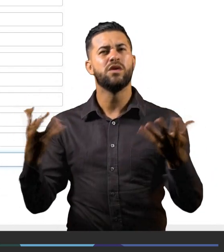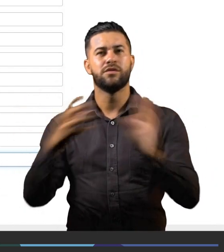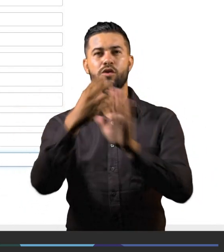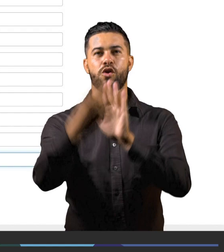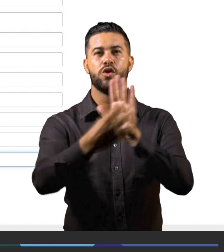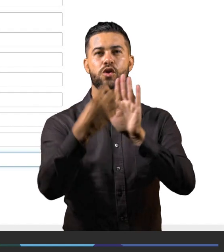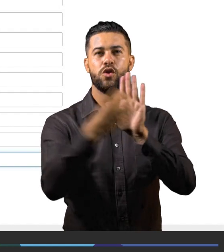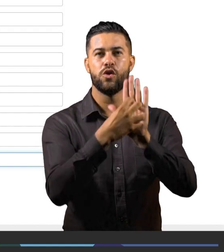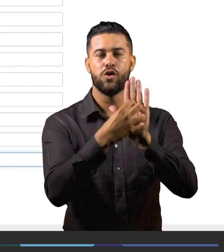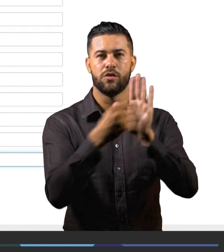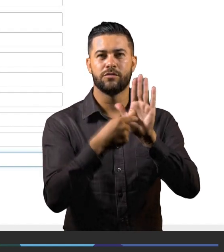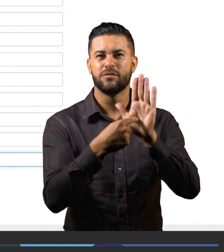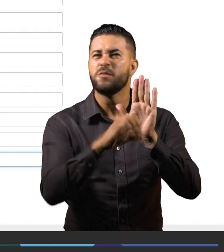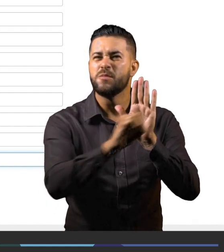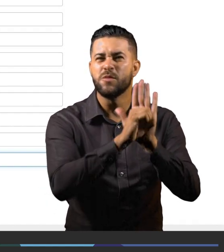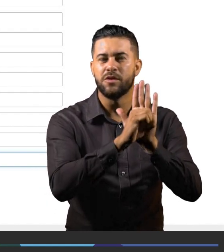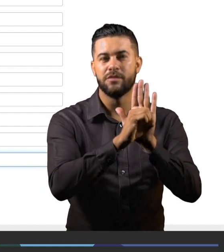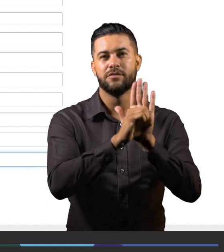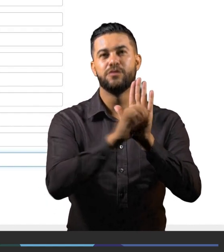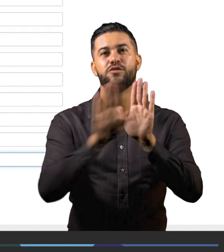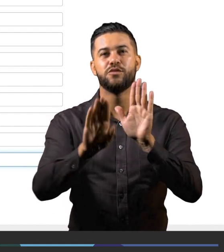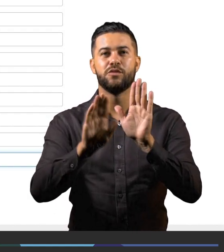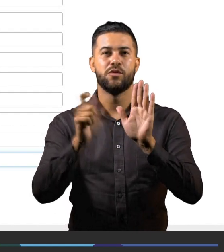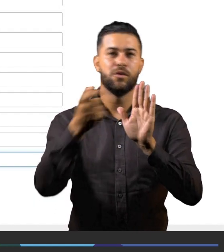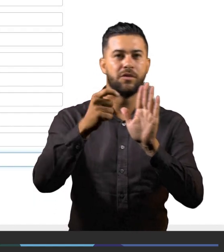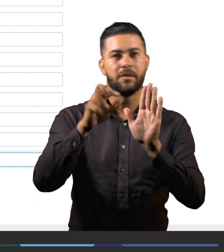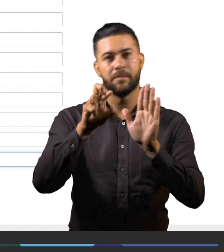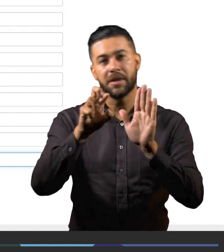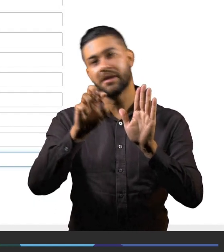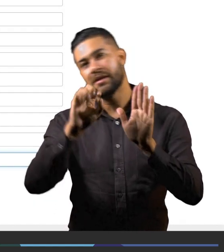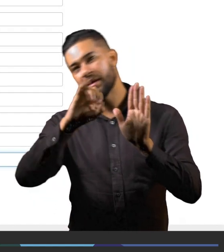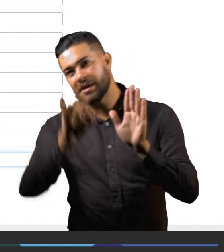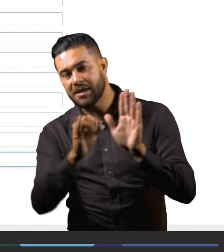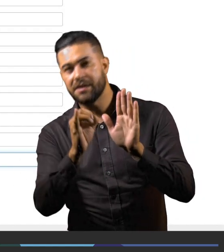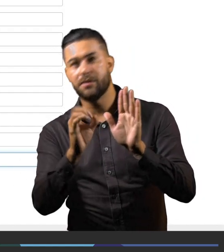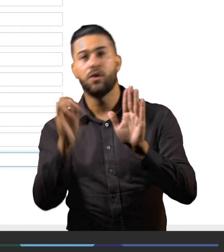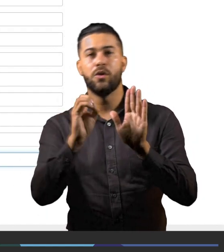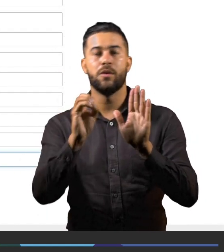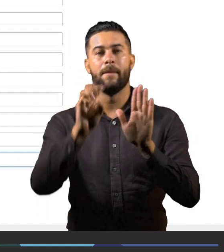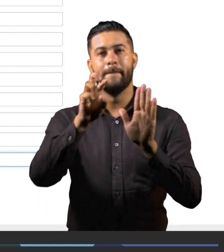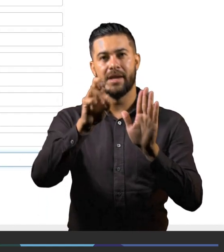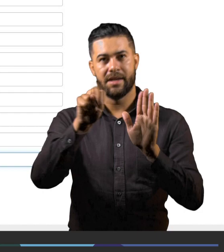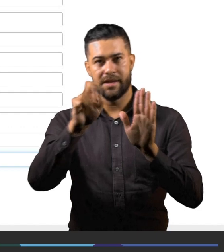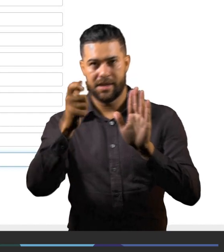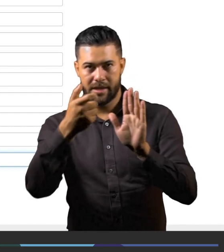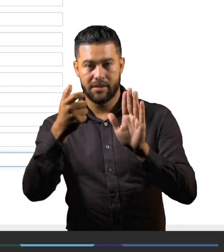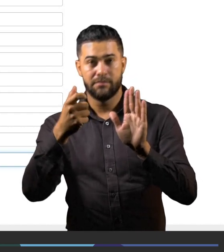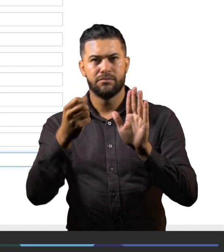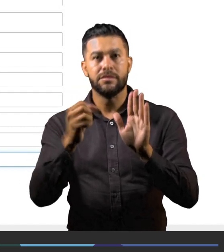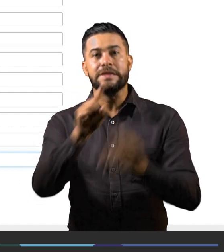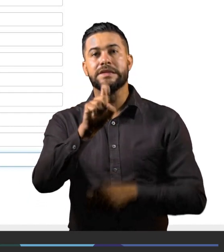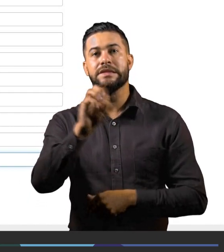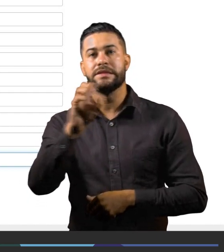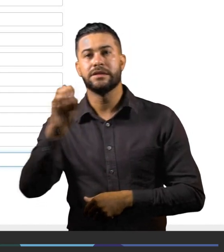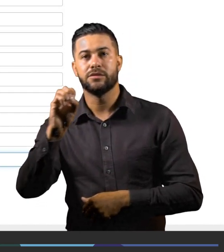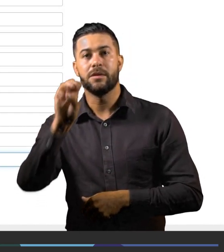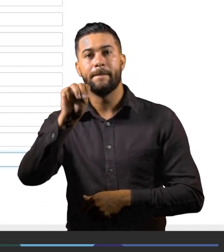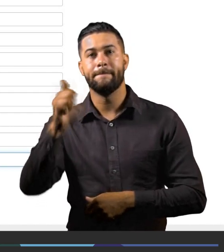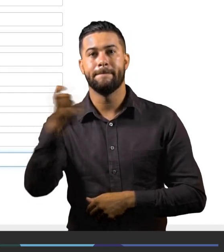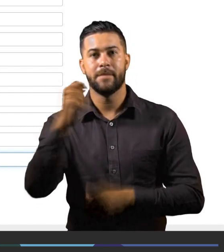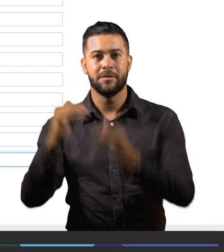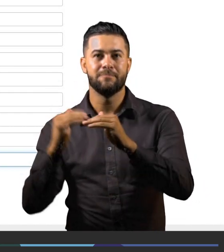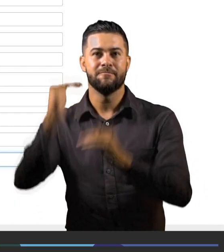en formato PNG o JPG en un archivo no superior a 600 megabytes.